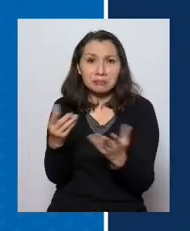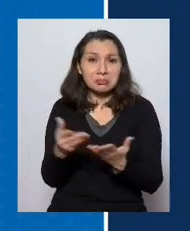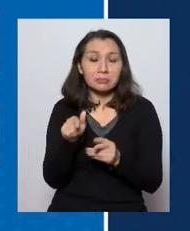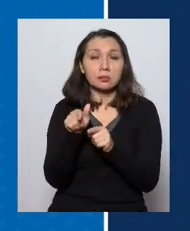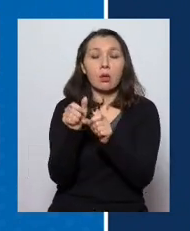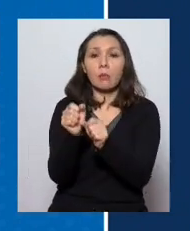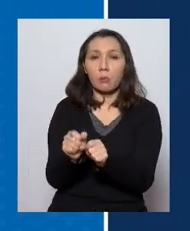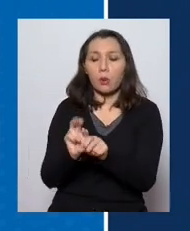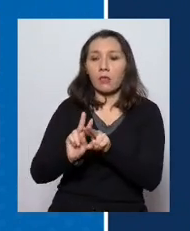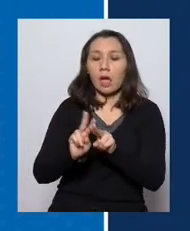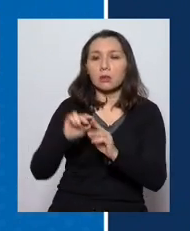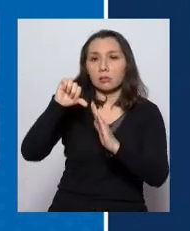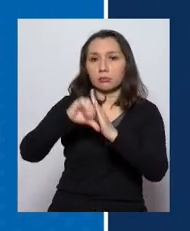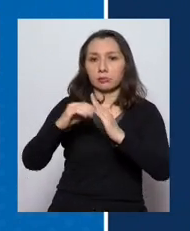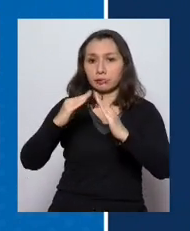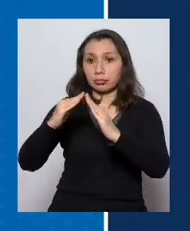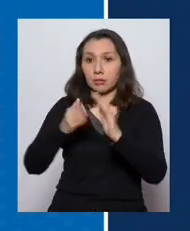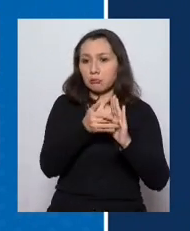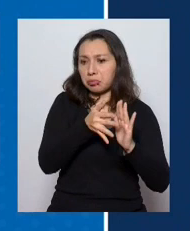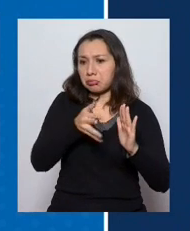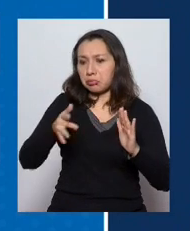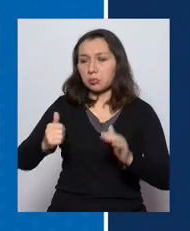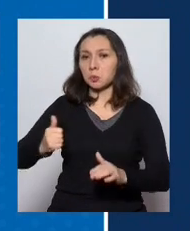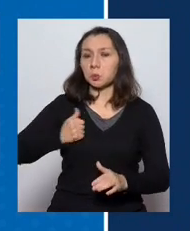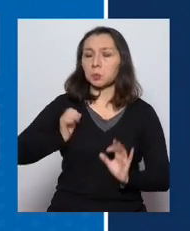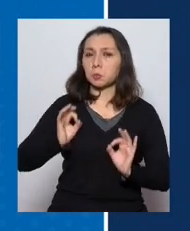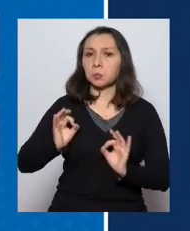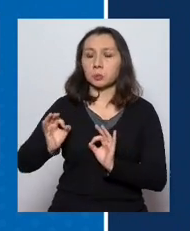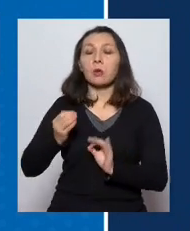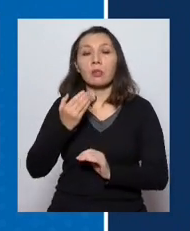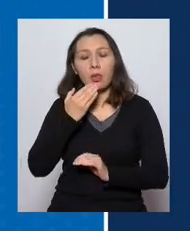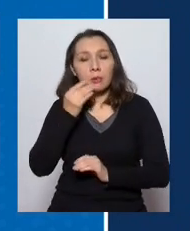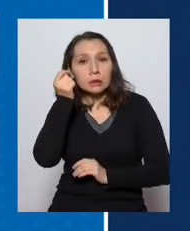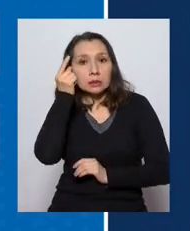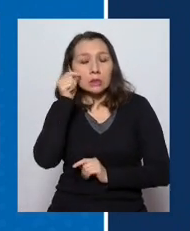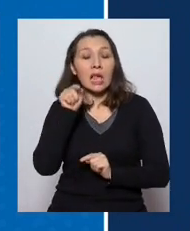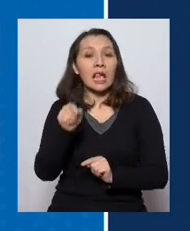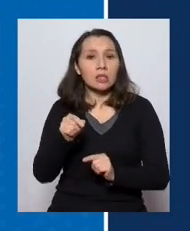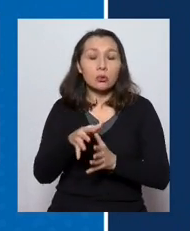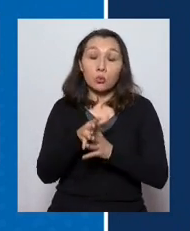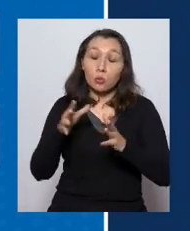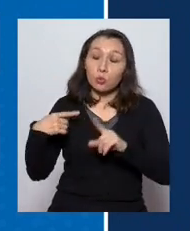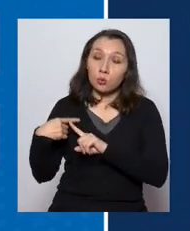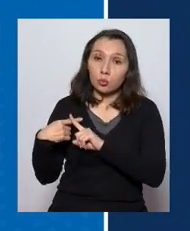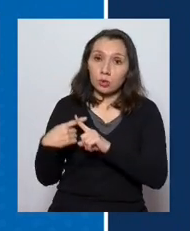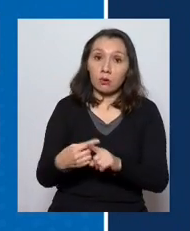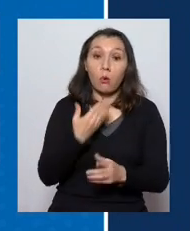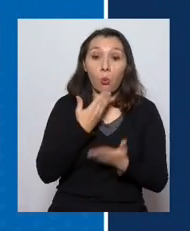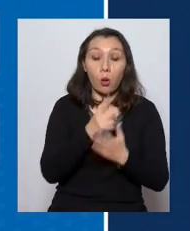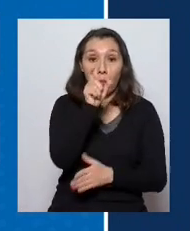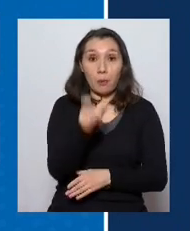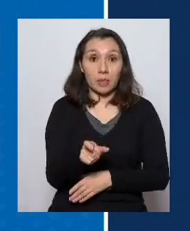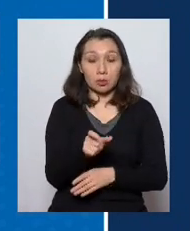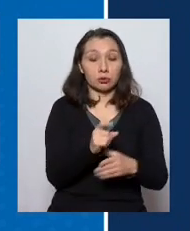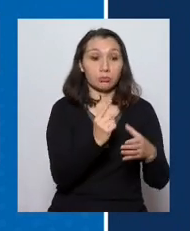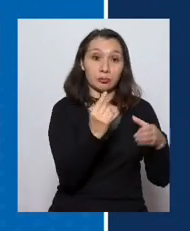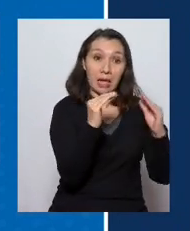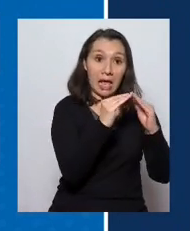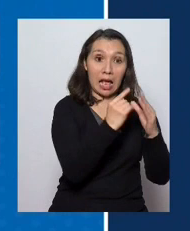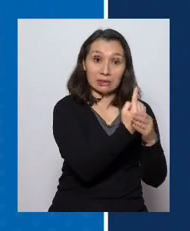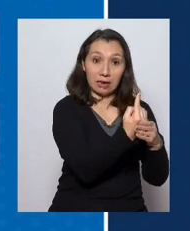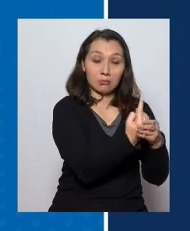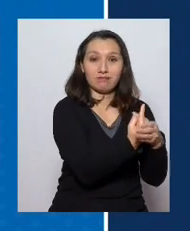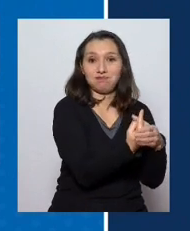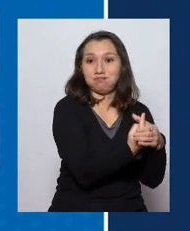poder realizar una cuarentena de forma efectiva tomando en consideración que esto es un gran sacrificio cuando una persona abandona